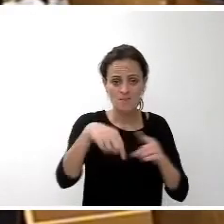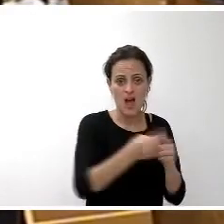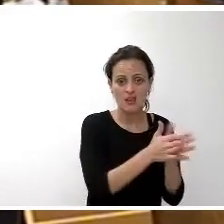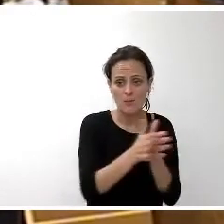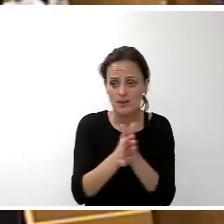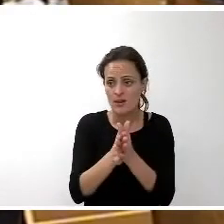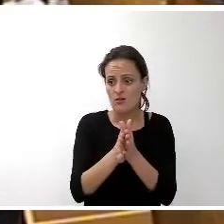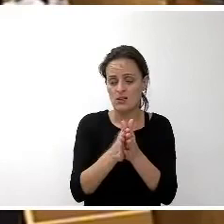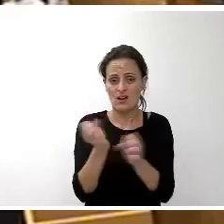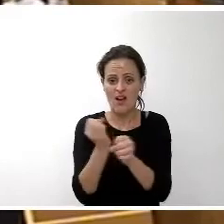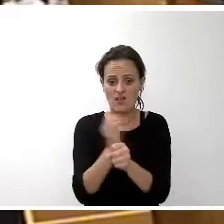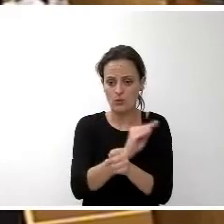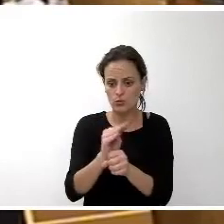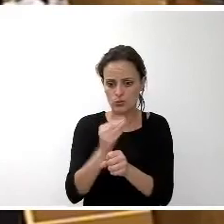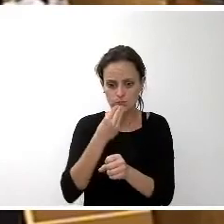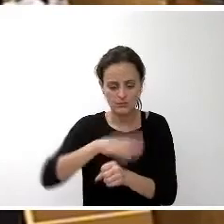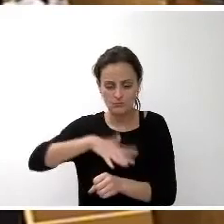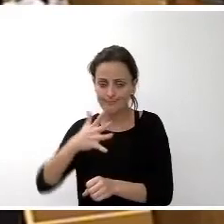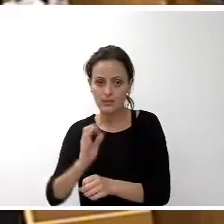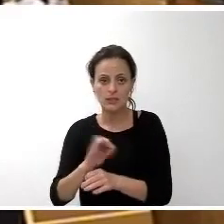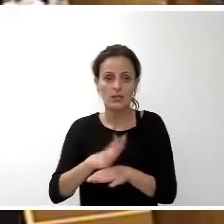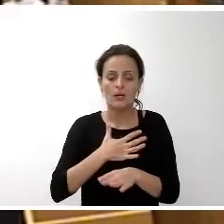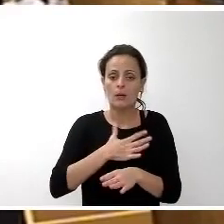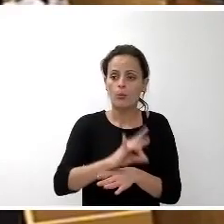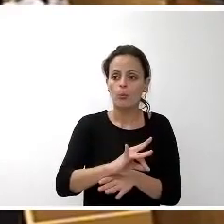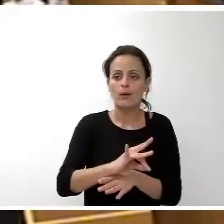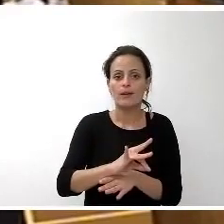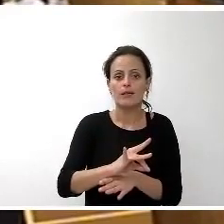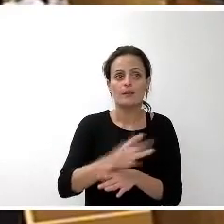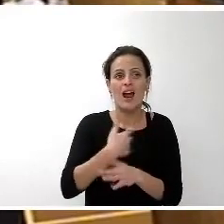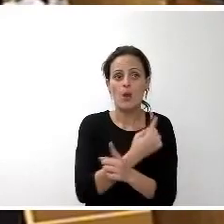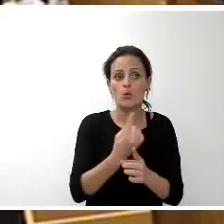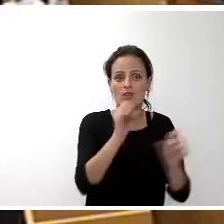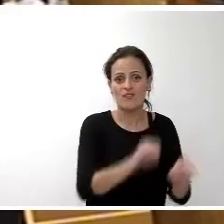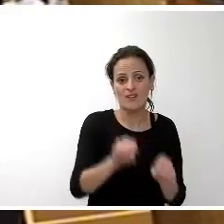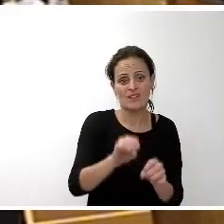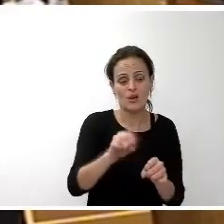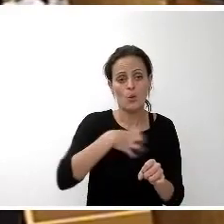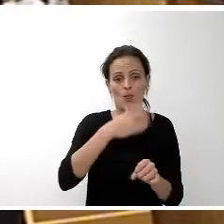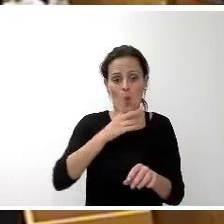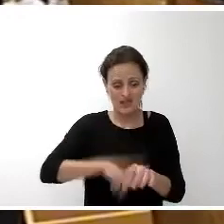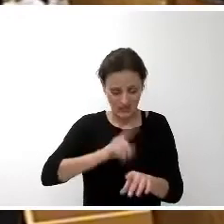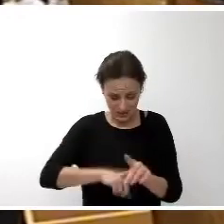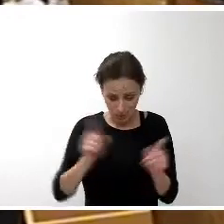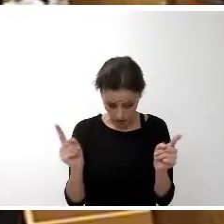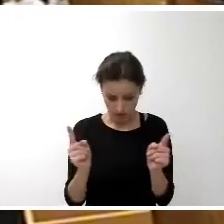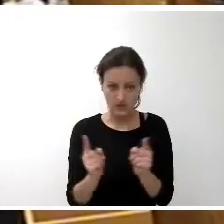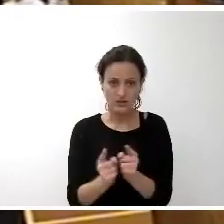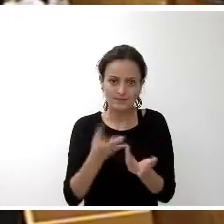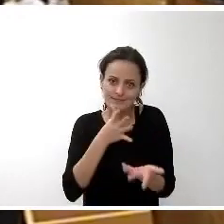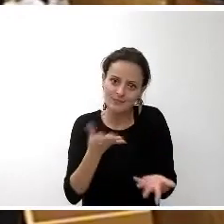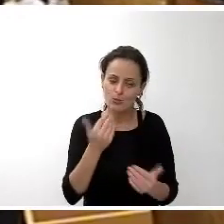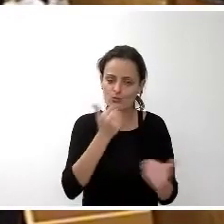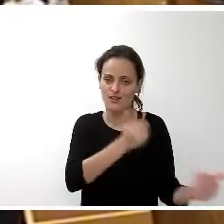excepcional y que quizás de manera injusta no haya podido defender porque los minutos son los que son y no llego gracias